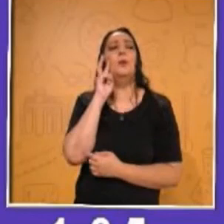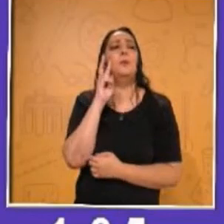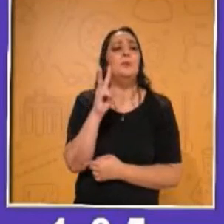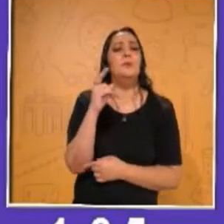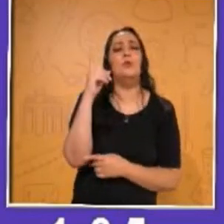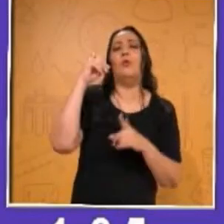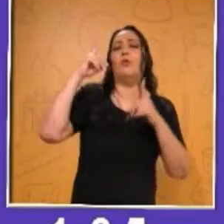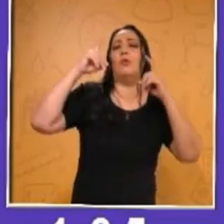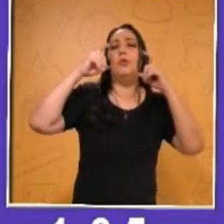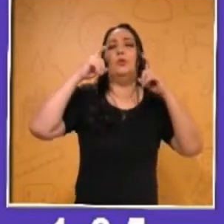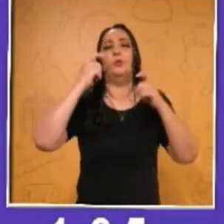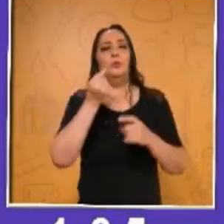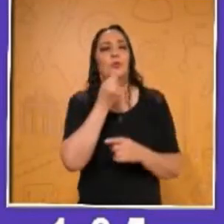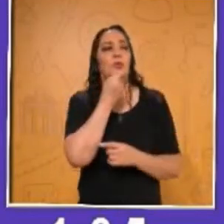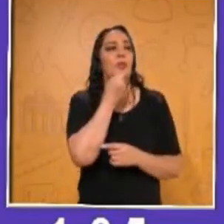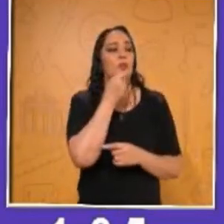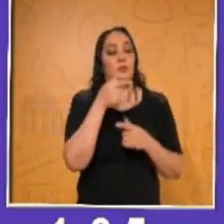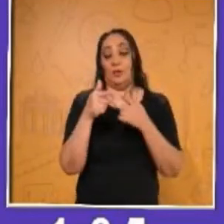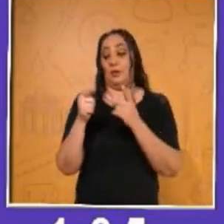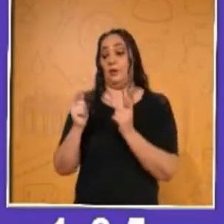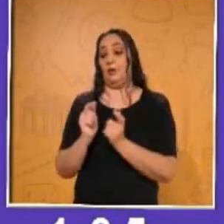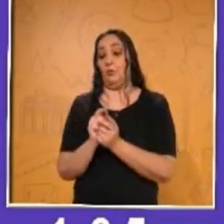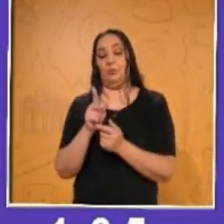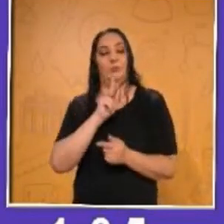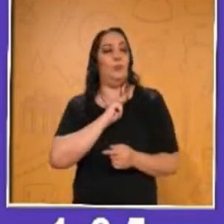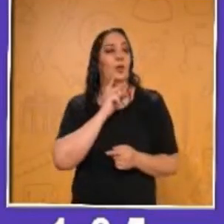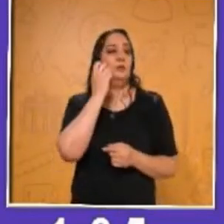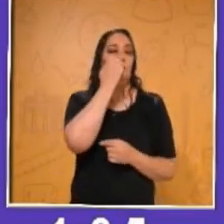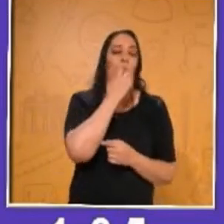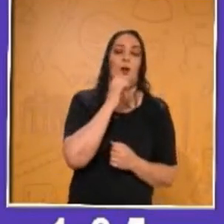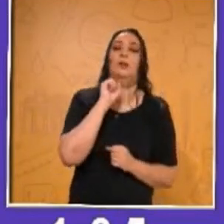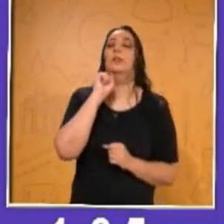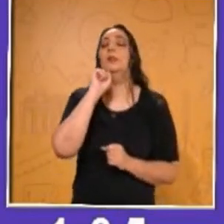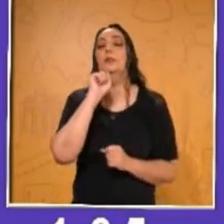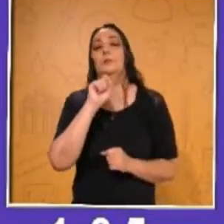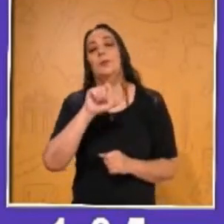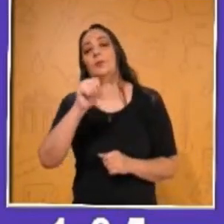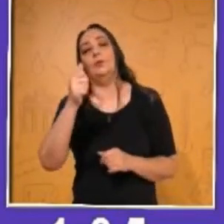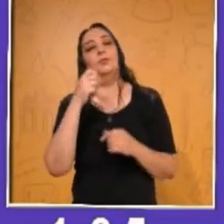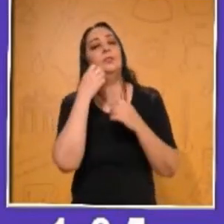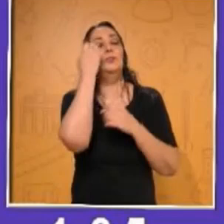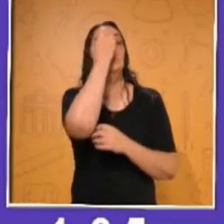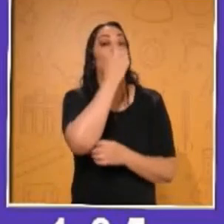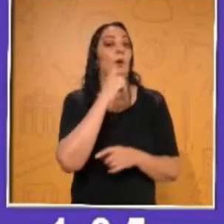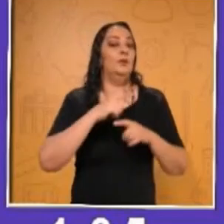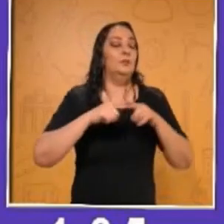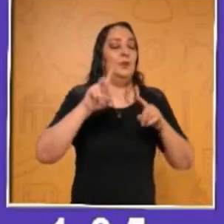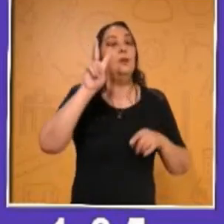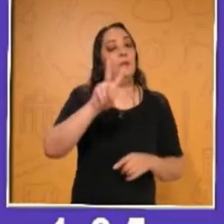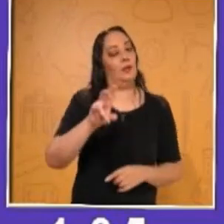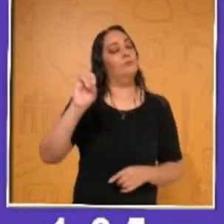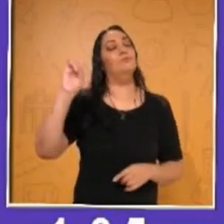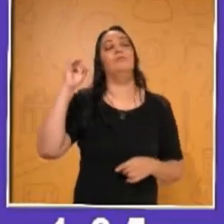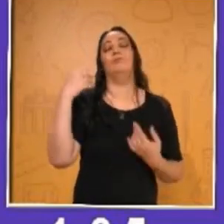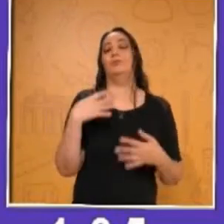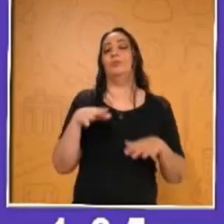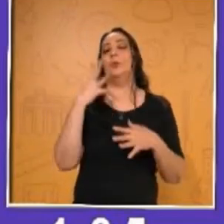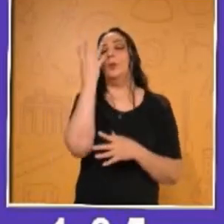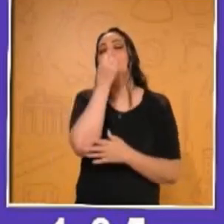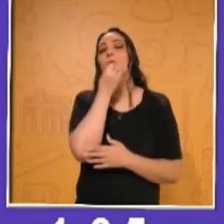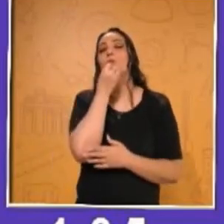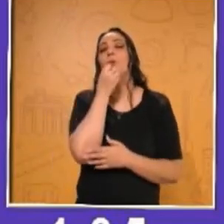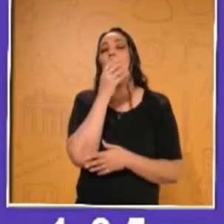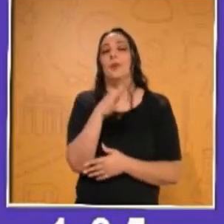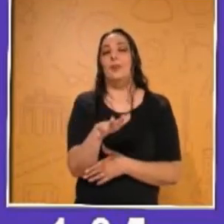con los niños de mi grupo, con los niños de otras escuelas y demás, y una cosa increíble. Muy bien, niños, por esas